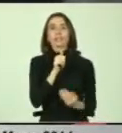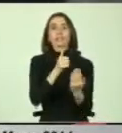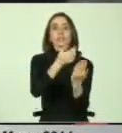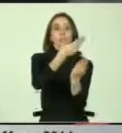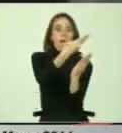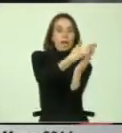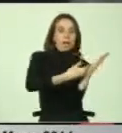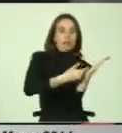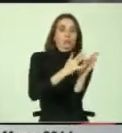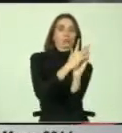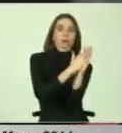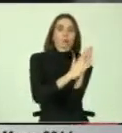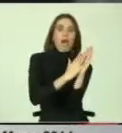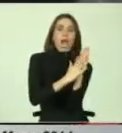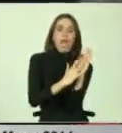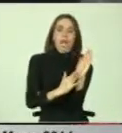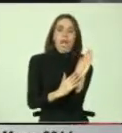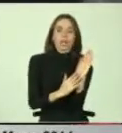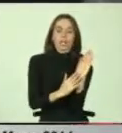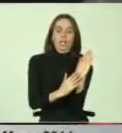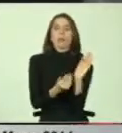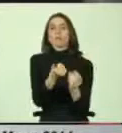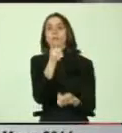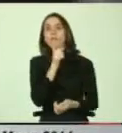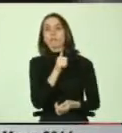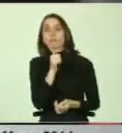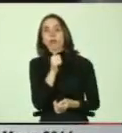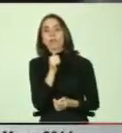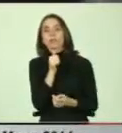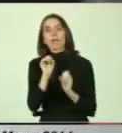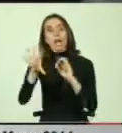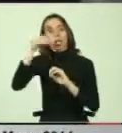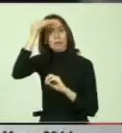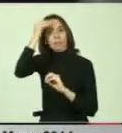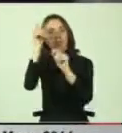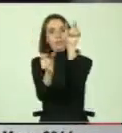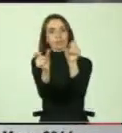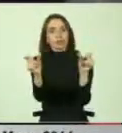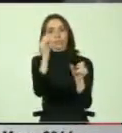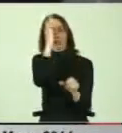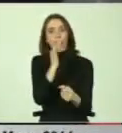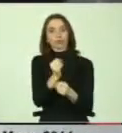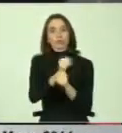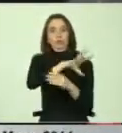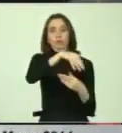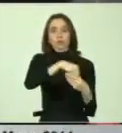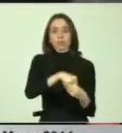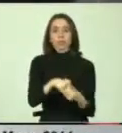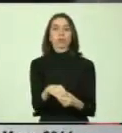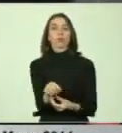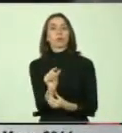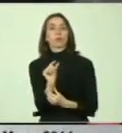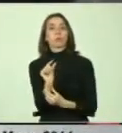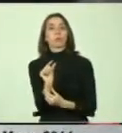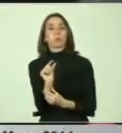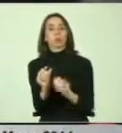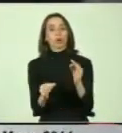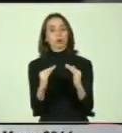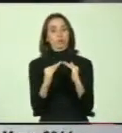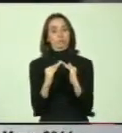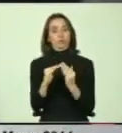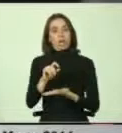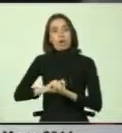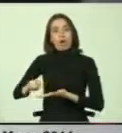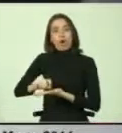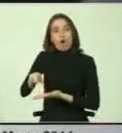escritura braille, por ejemplo. La falta de capacitación de los recursos humanos. Existen muy pocos tribunales u